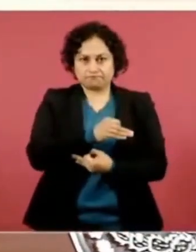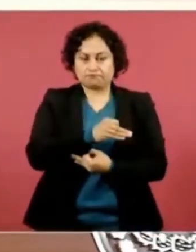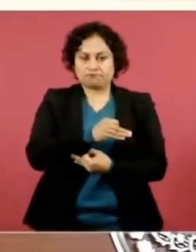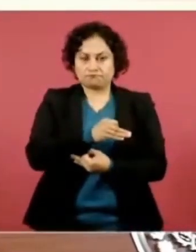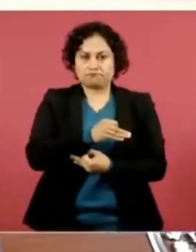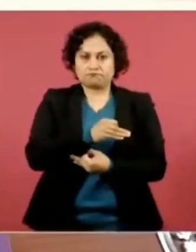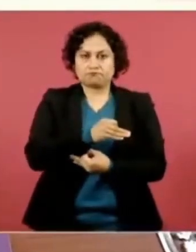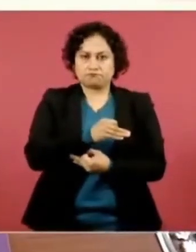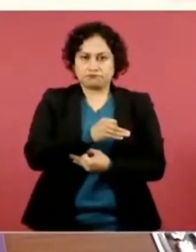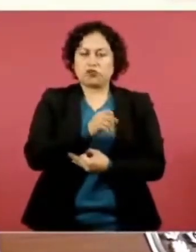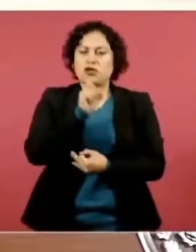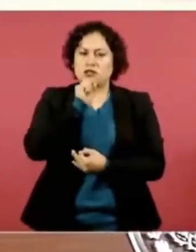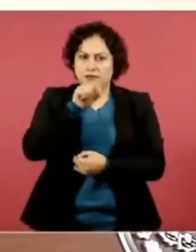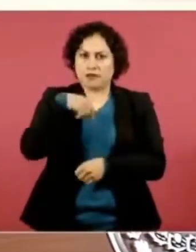también. ¡Gracias! ¡Gracias!